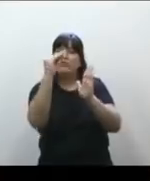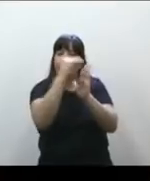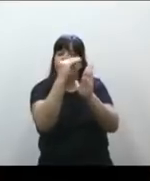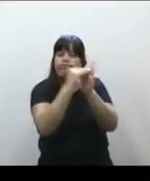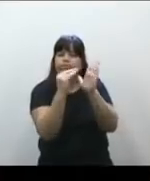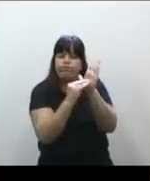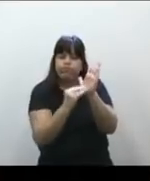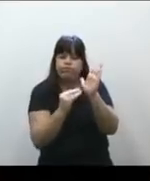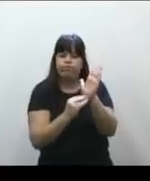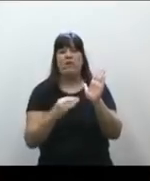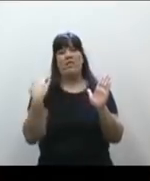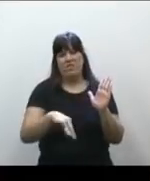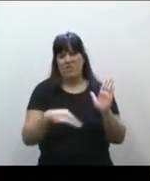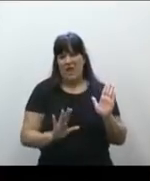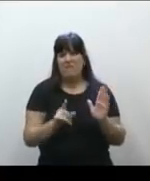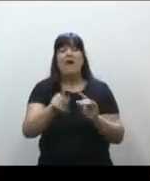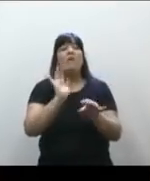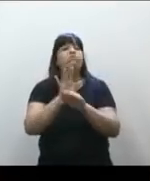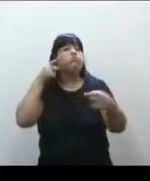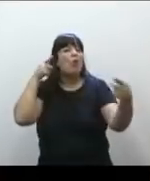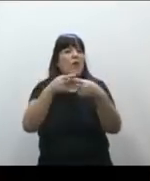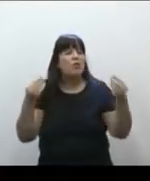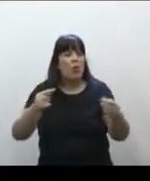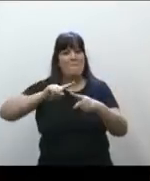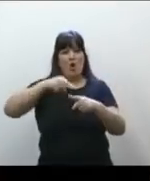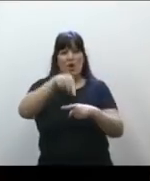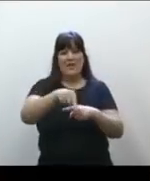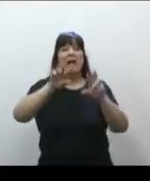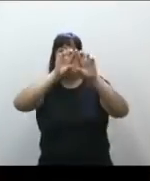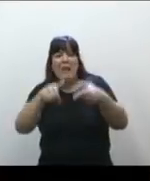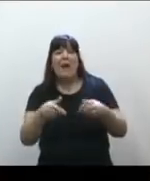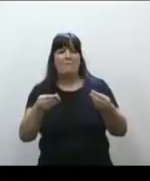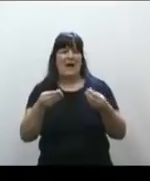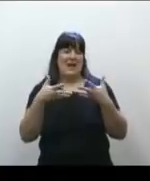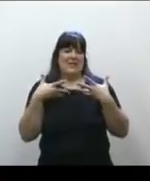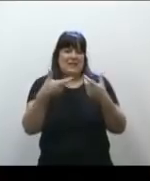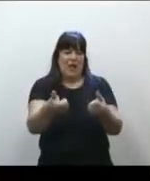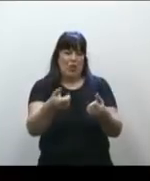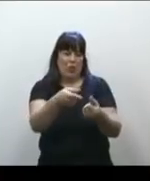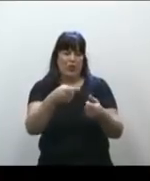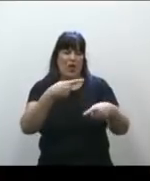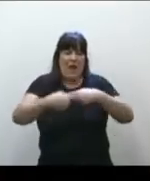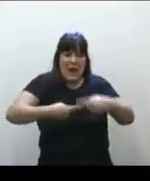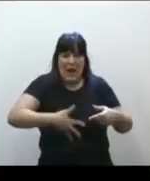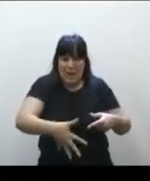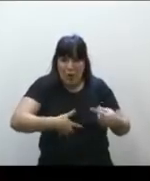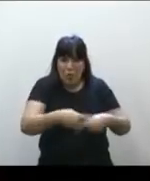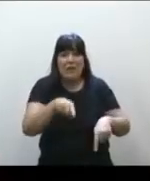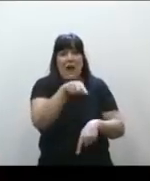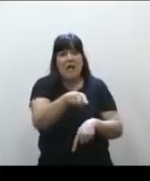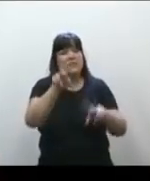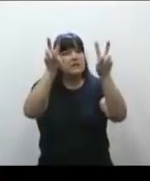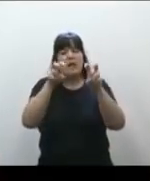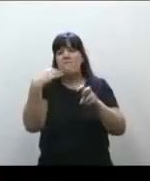garantizado que haya una política de salud reproductiva, que no hay duda alguna de que es uno de los caminos que debemos